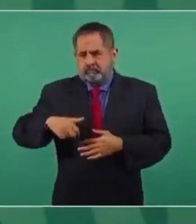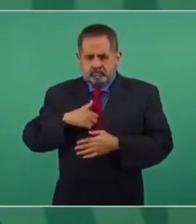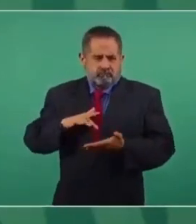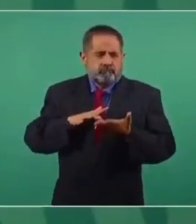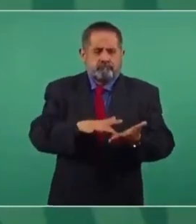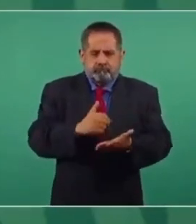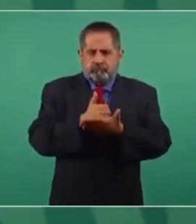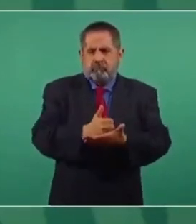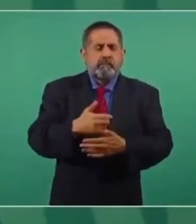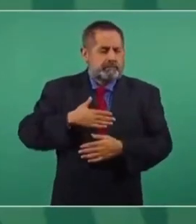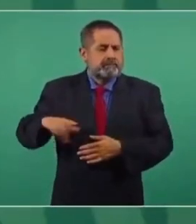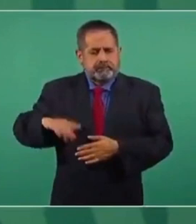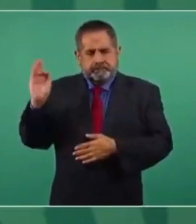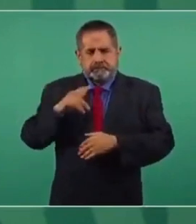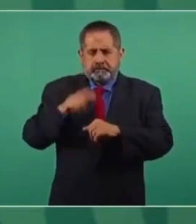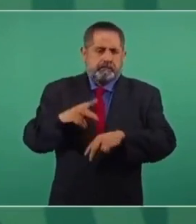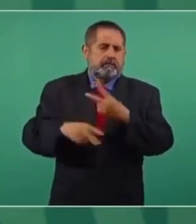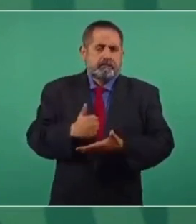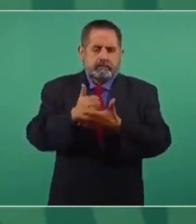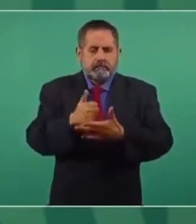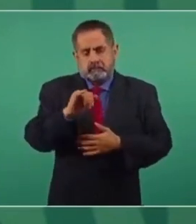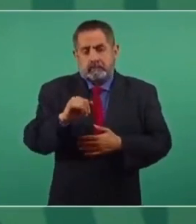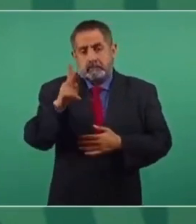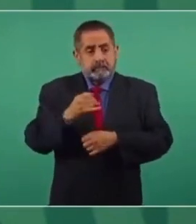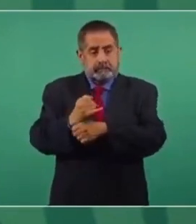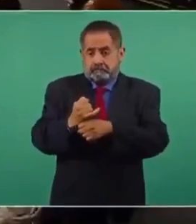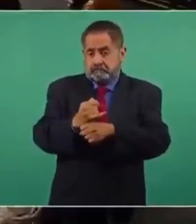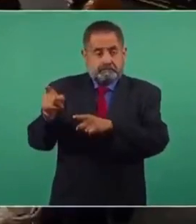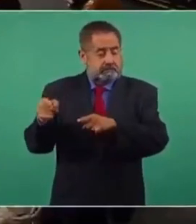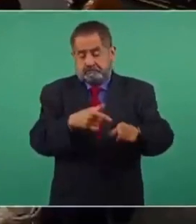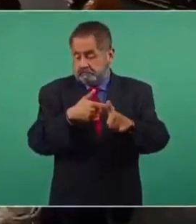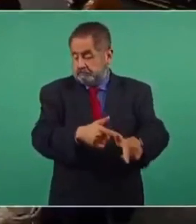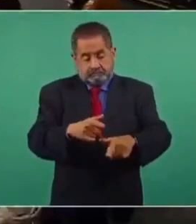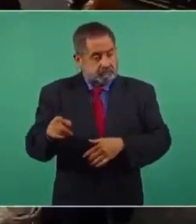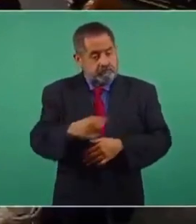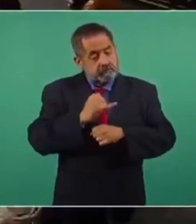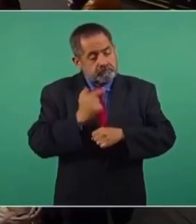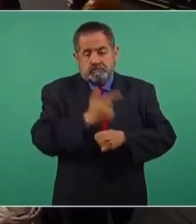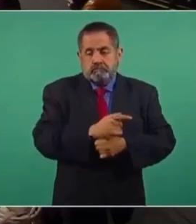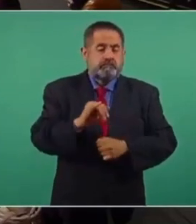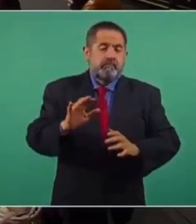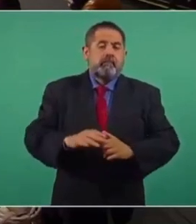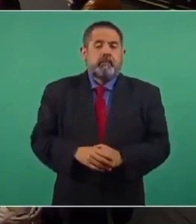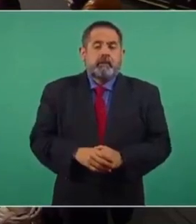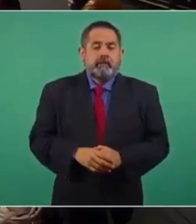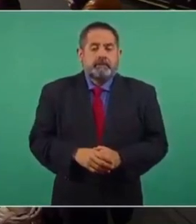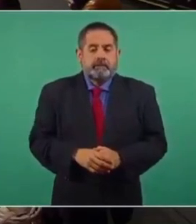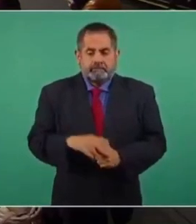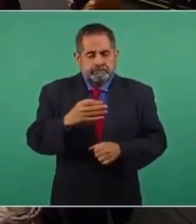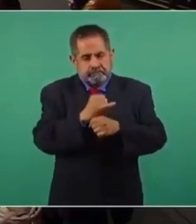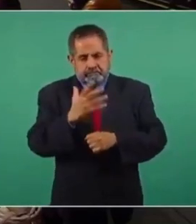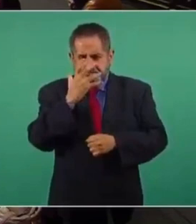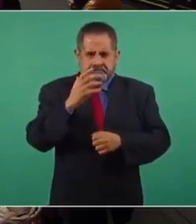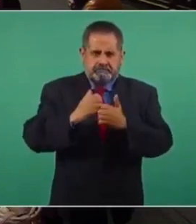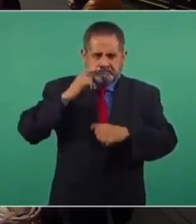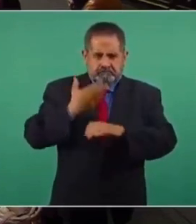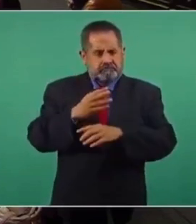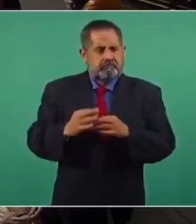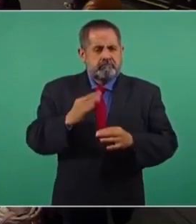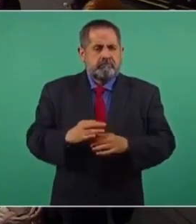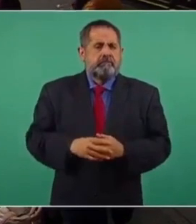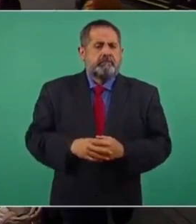en eso. El gobierno federal va a ayudar, pero la investigación tiene que seguir su curso seria, responsable.